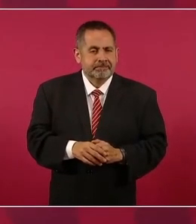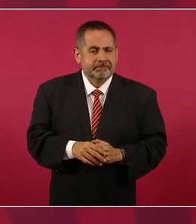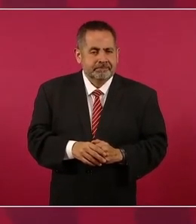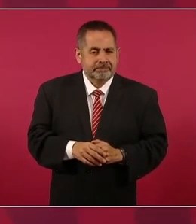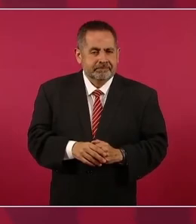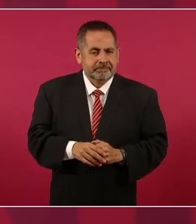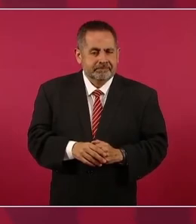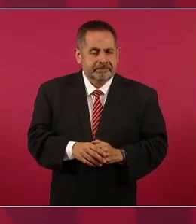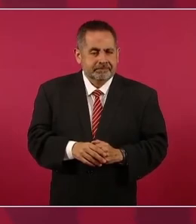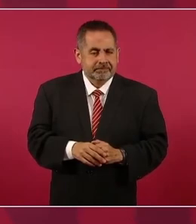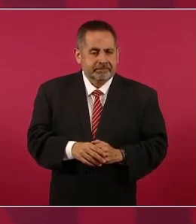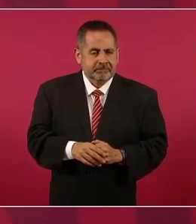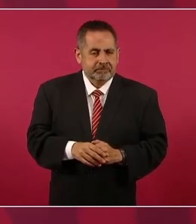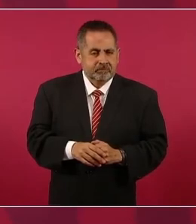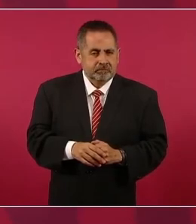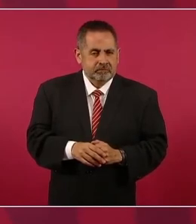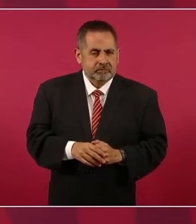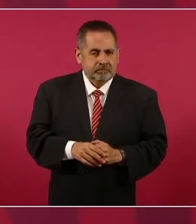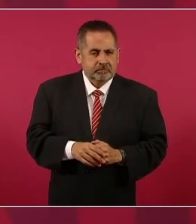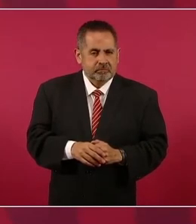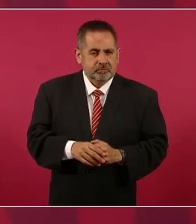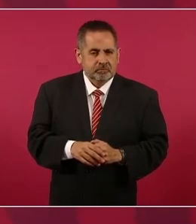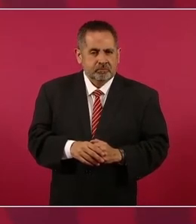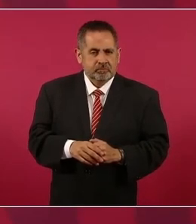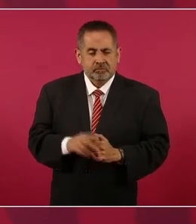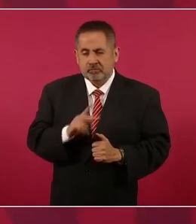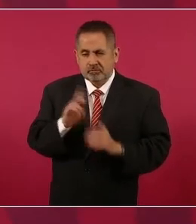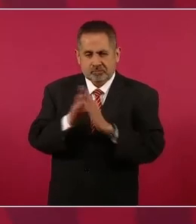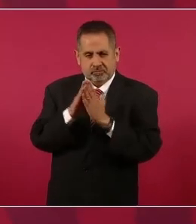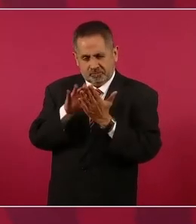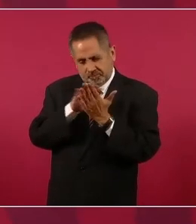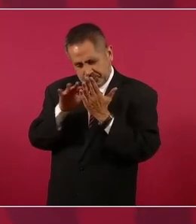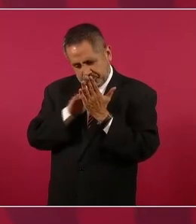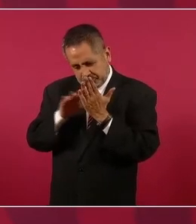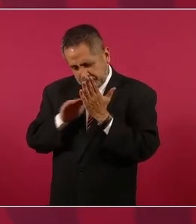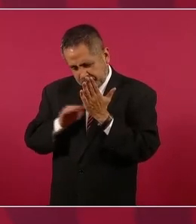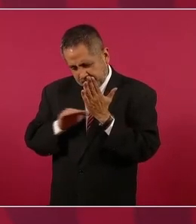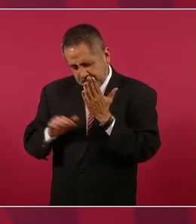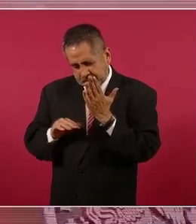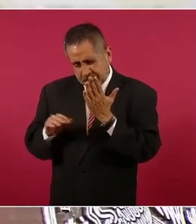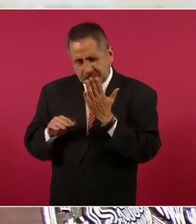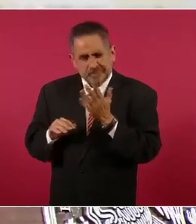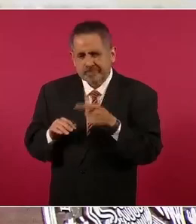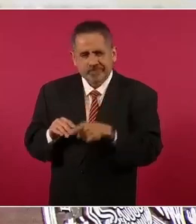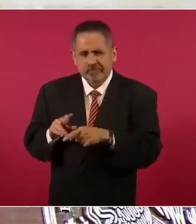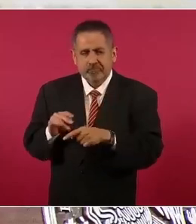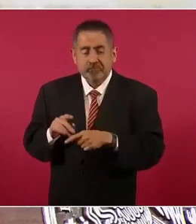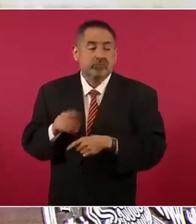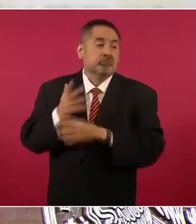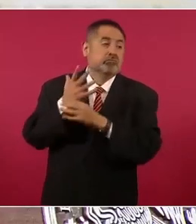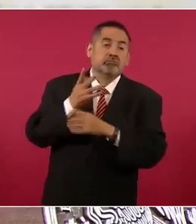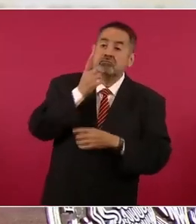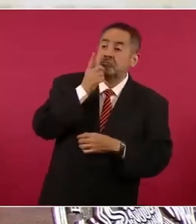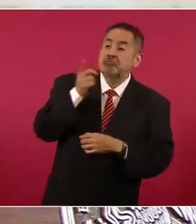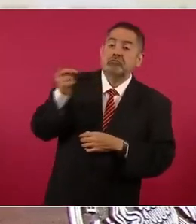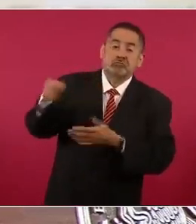como no todos han leído la obra, siempre se le atribuye